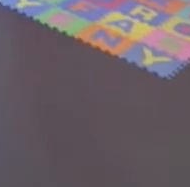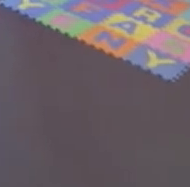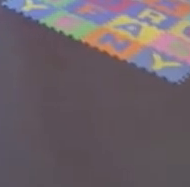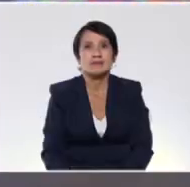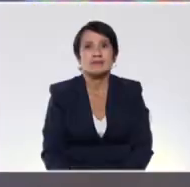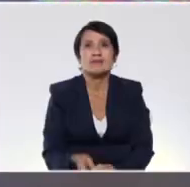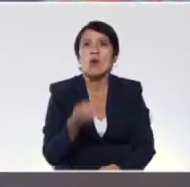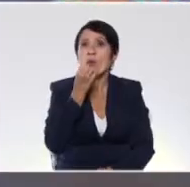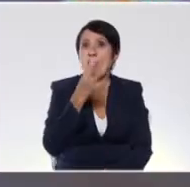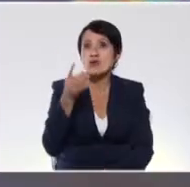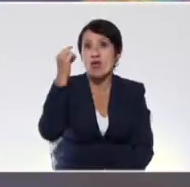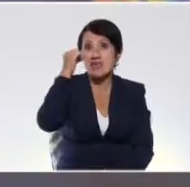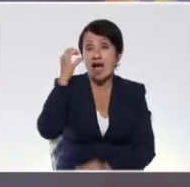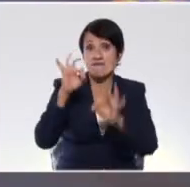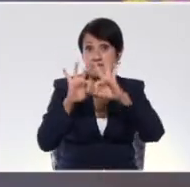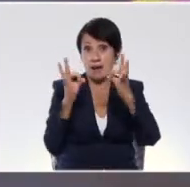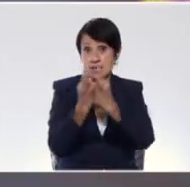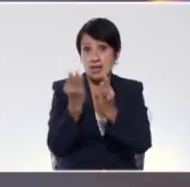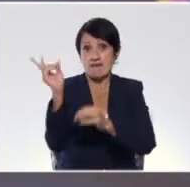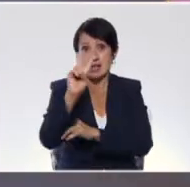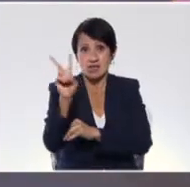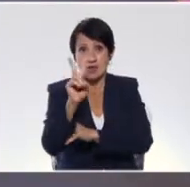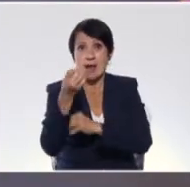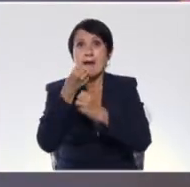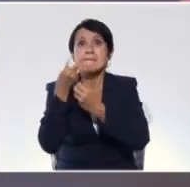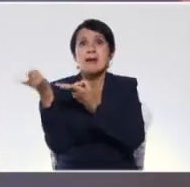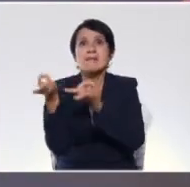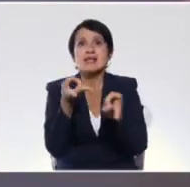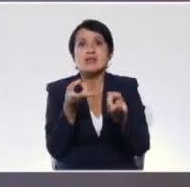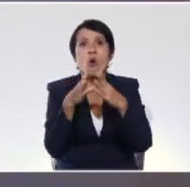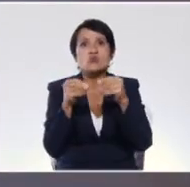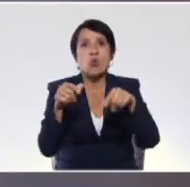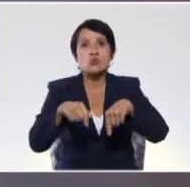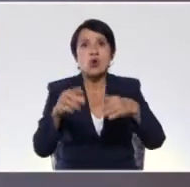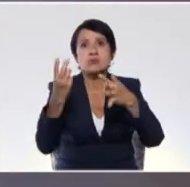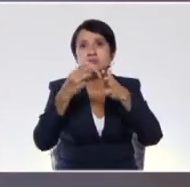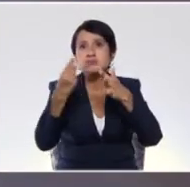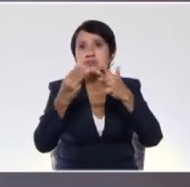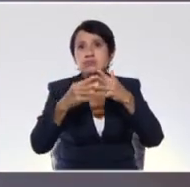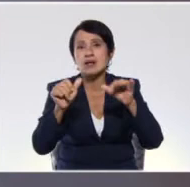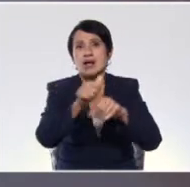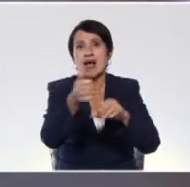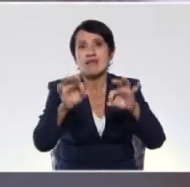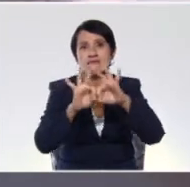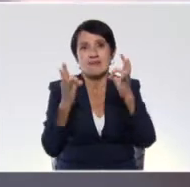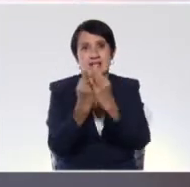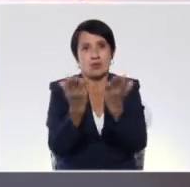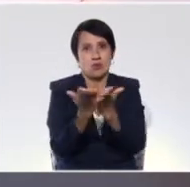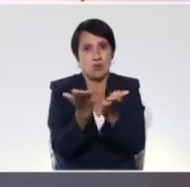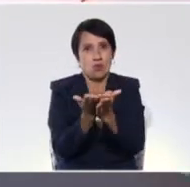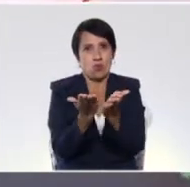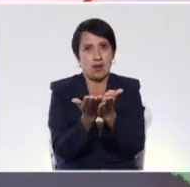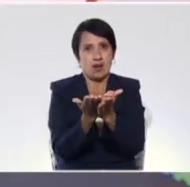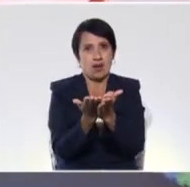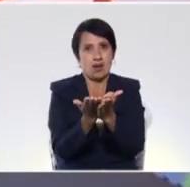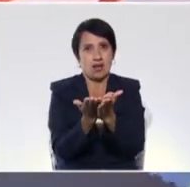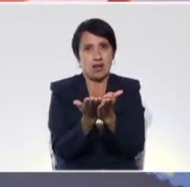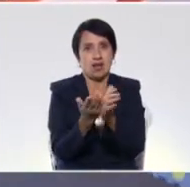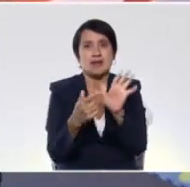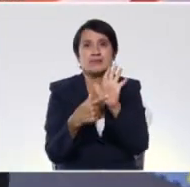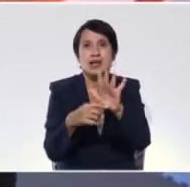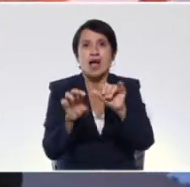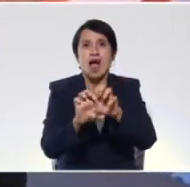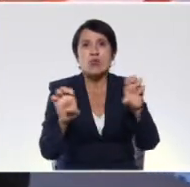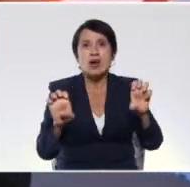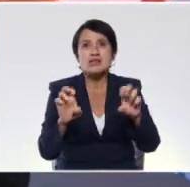Muy buenos días familia de Venezuela. Bienvenidos nuevamente a este superprograma Cada Familia Una Escuela. El espacio comprometido con la